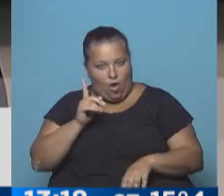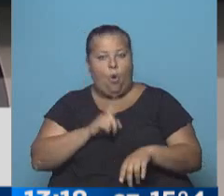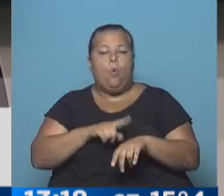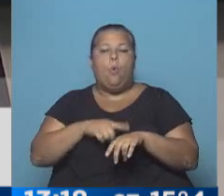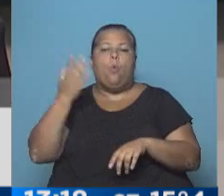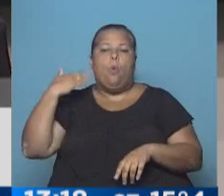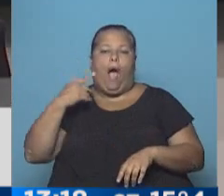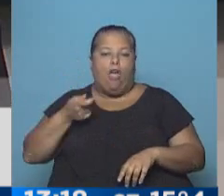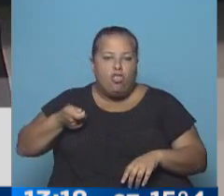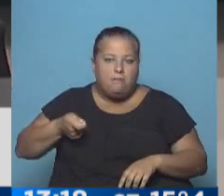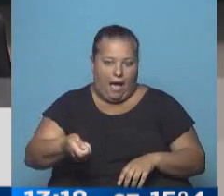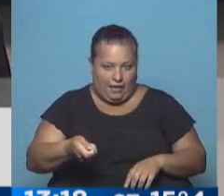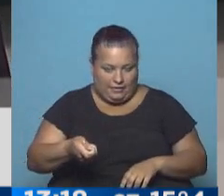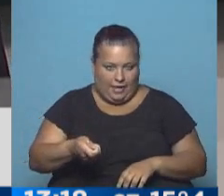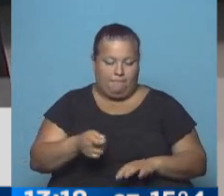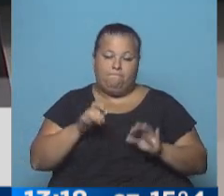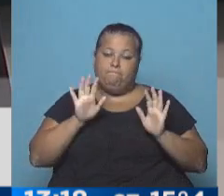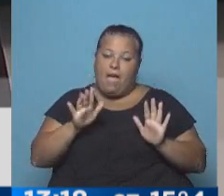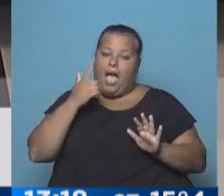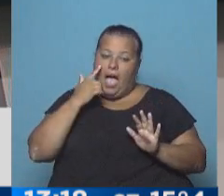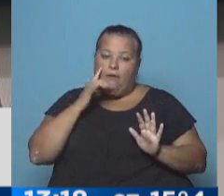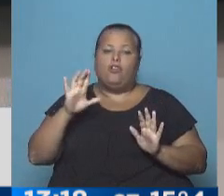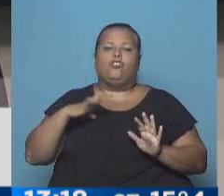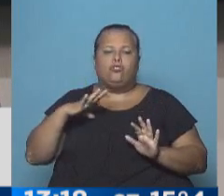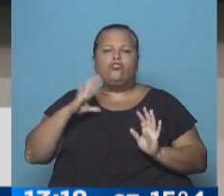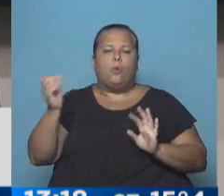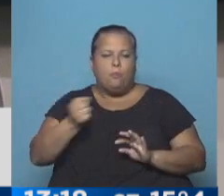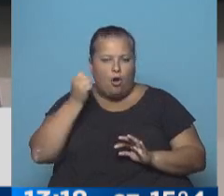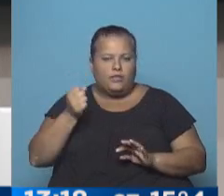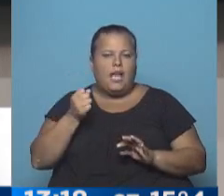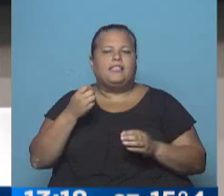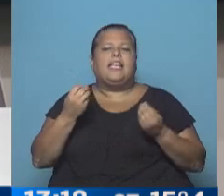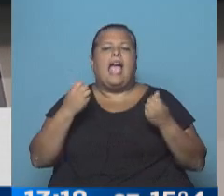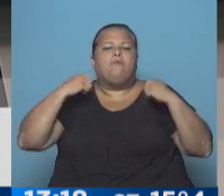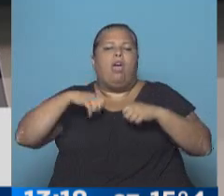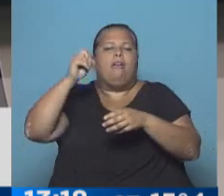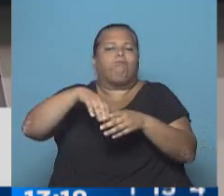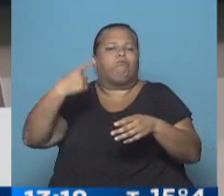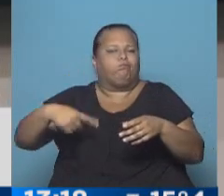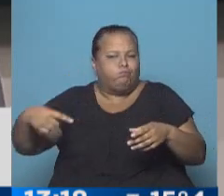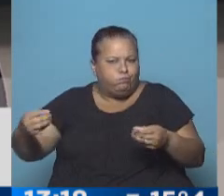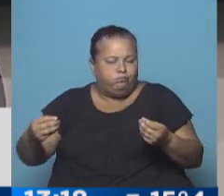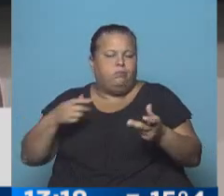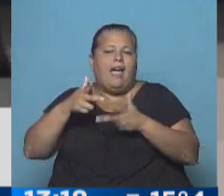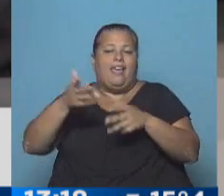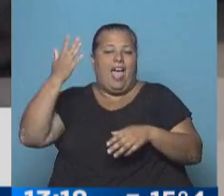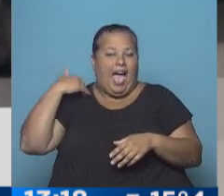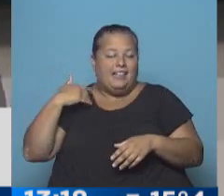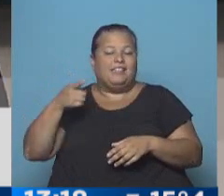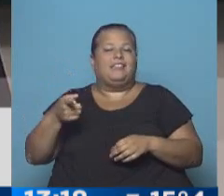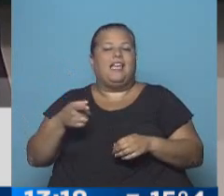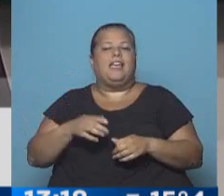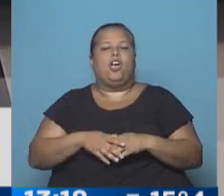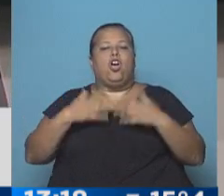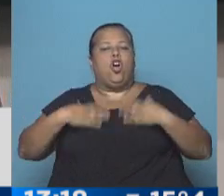momento del ataque. Hay que ver, y esto es todavía muy importante, qué había bien en esa mochila. Se está hablando, como decían recién desde el móvil,